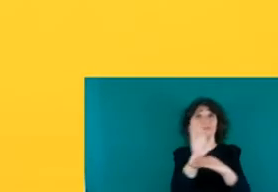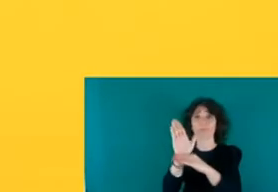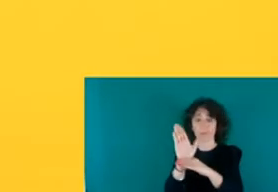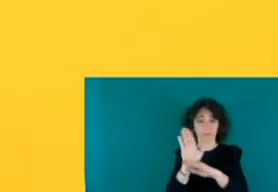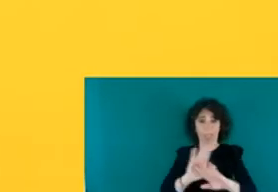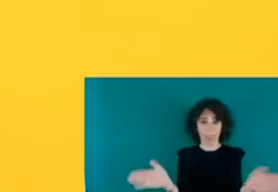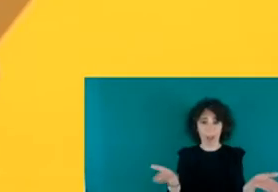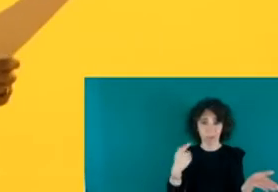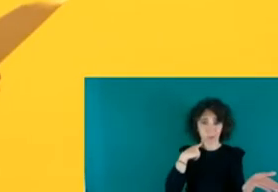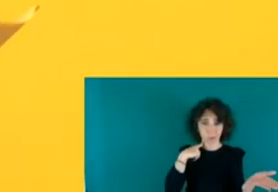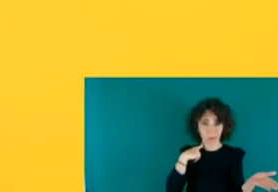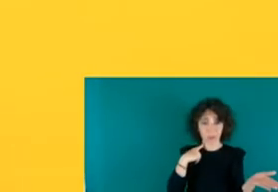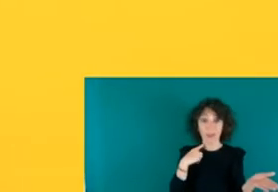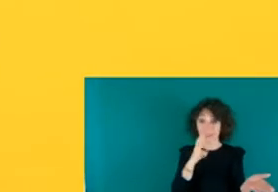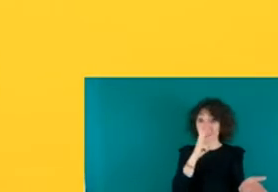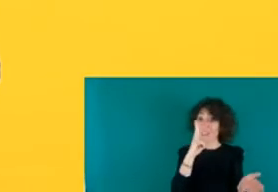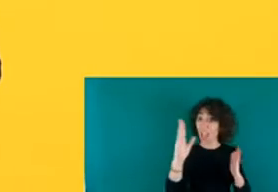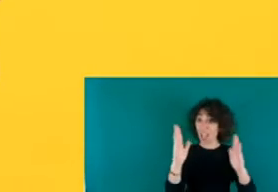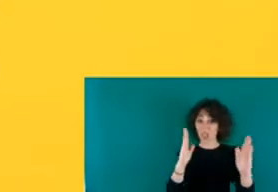estos tres años lo que les espera es explotación laboral,